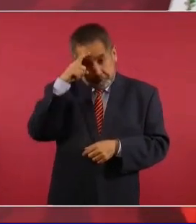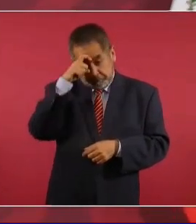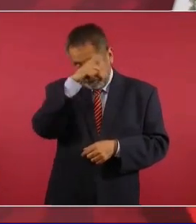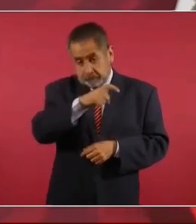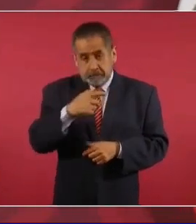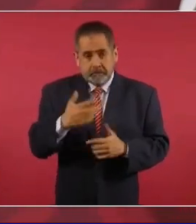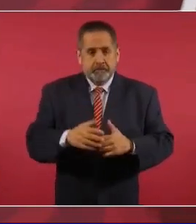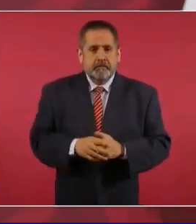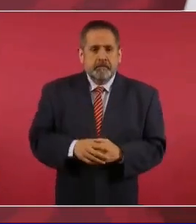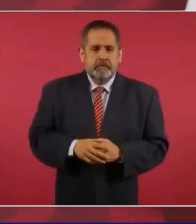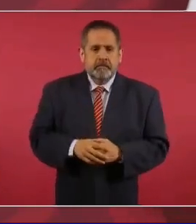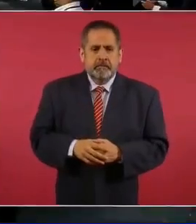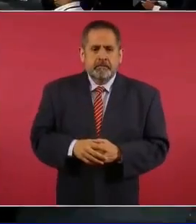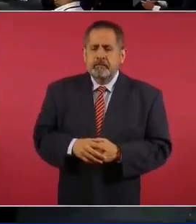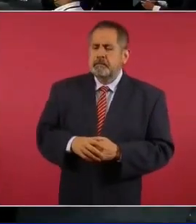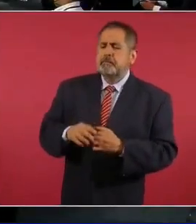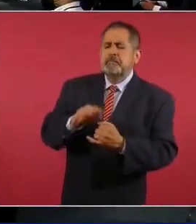Ya para concluir, presidente. Gracias. Gracias.